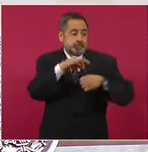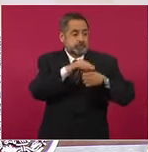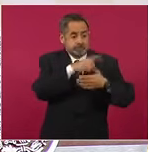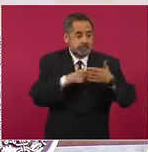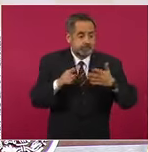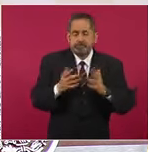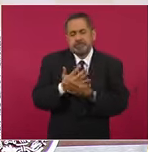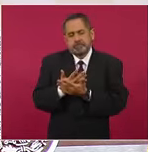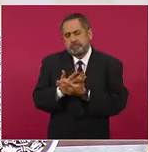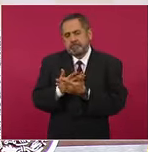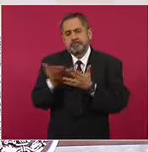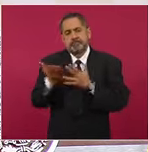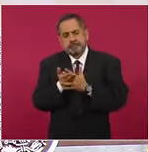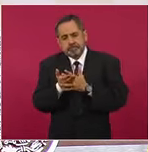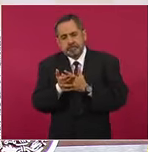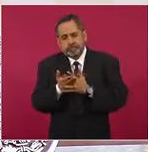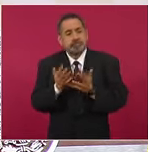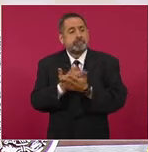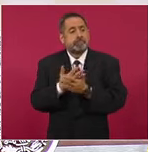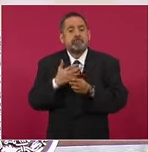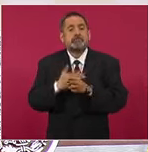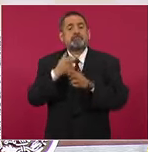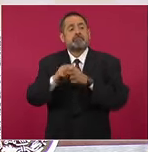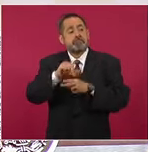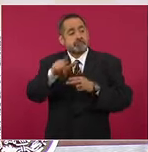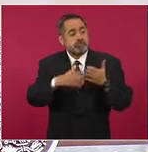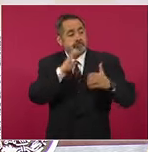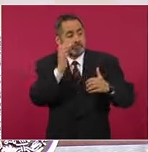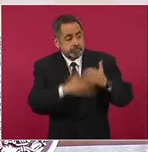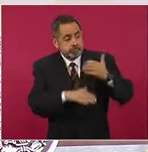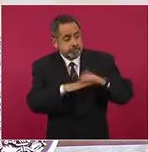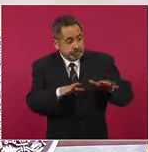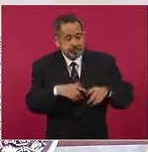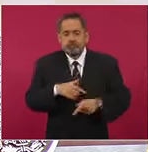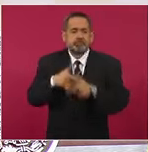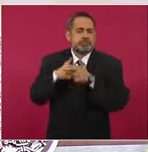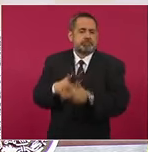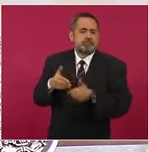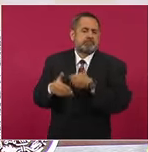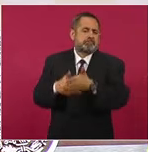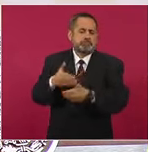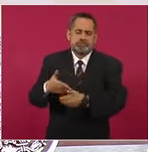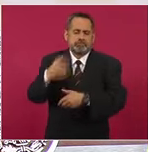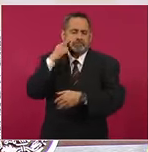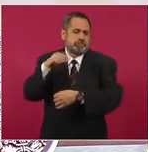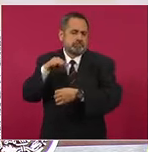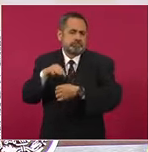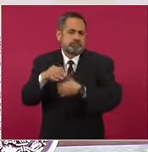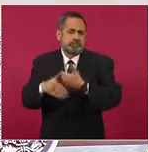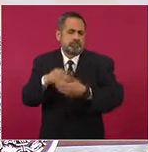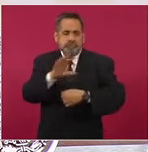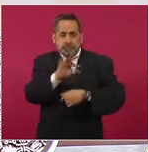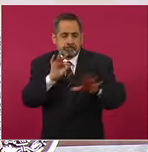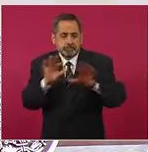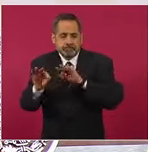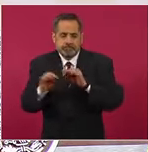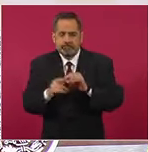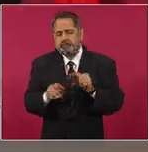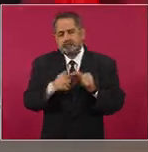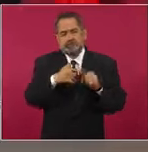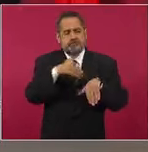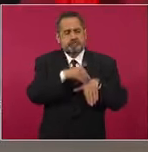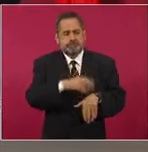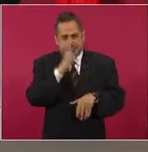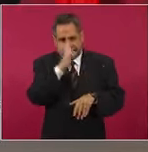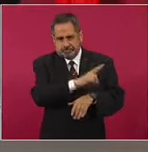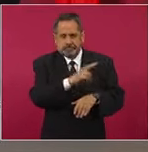electorales, pero atendiendo en todo momento las disposiciones legales justamente que dispone la veda electoral de la